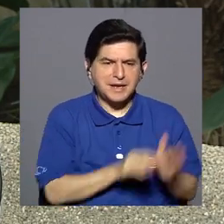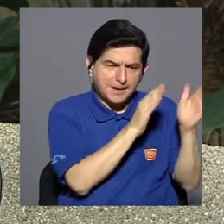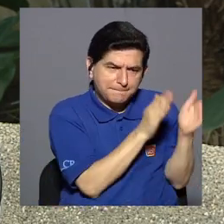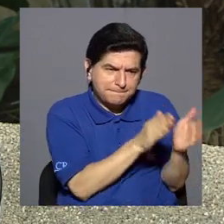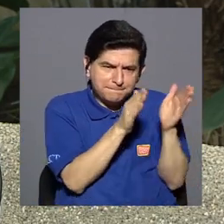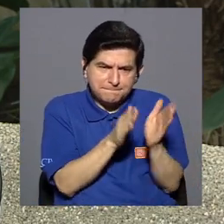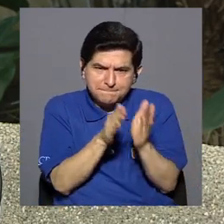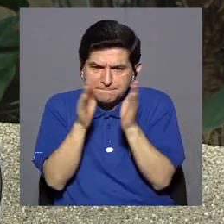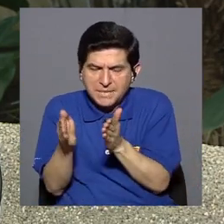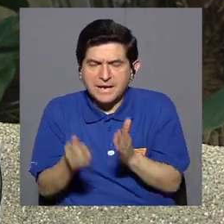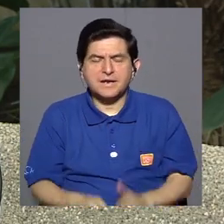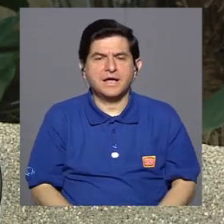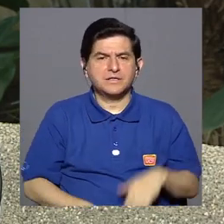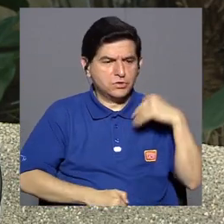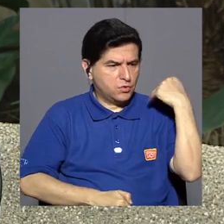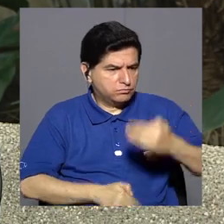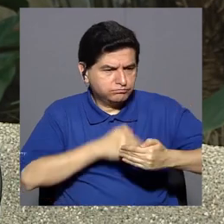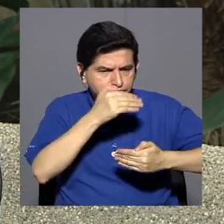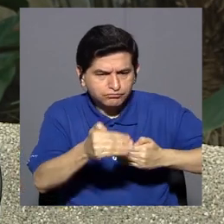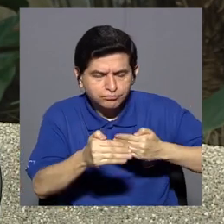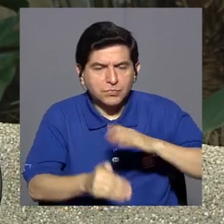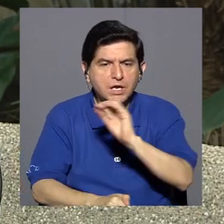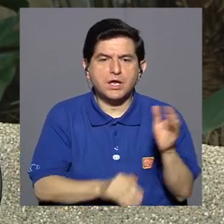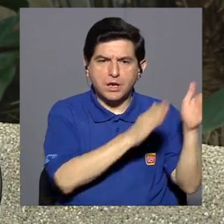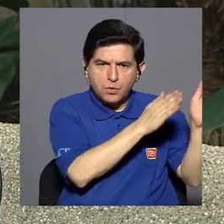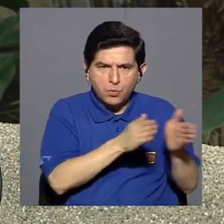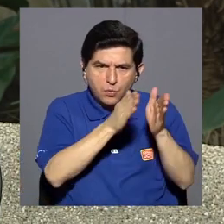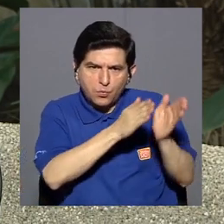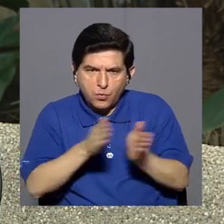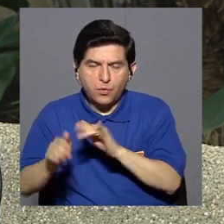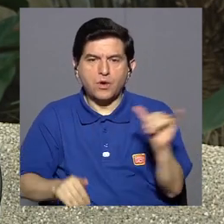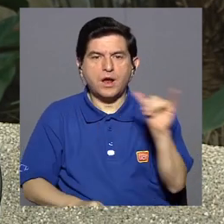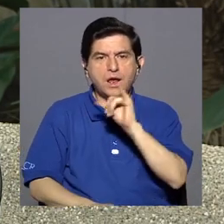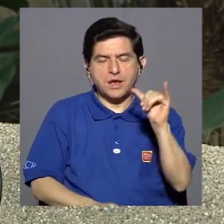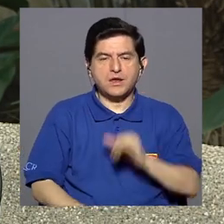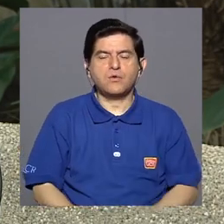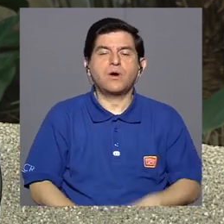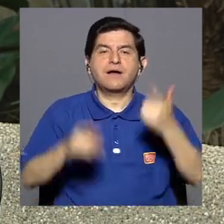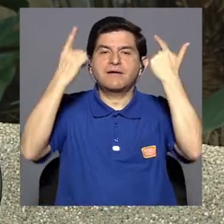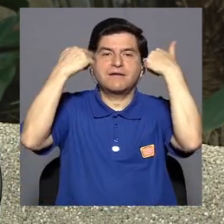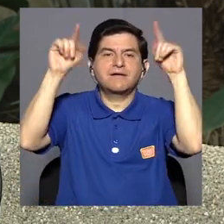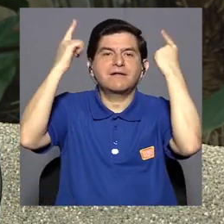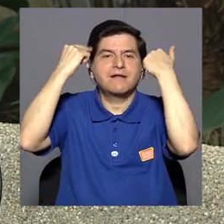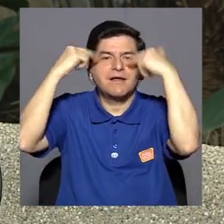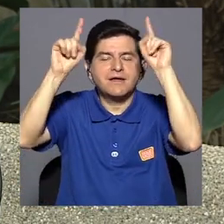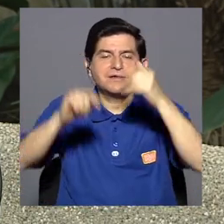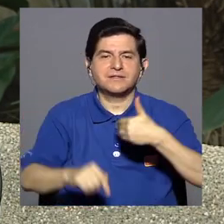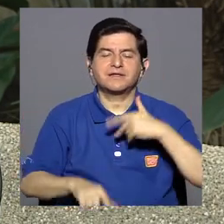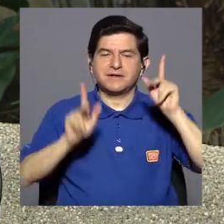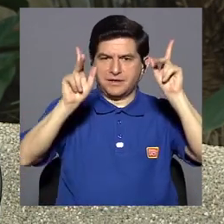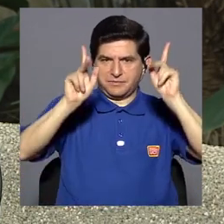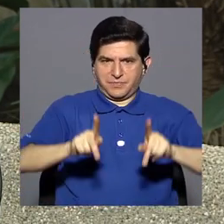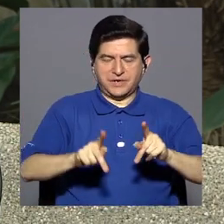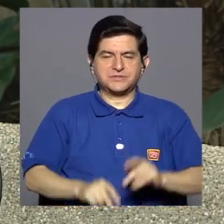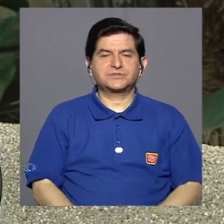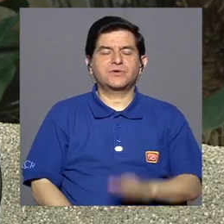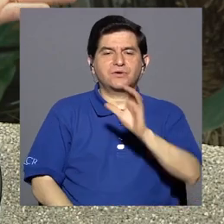familia de ir planeando lo que va pasando y su organización, así va a ser el éxito que tenga el